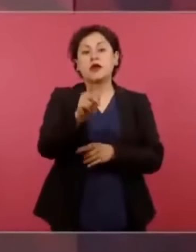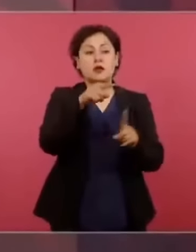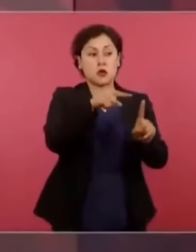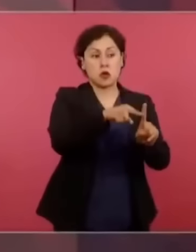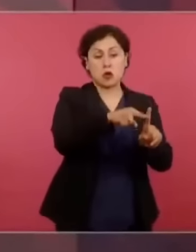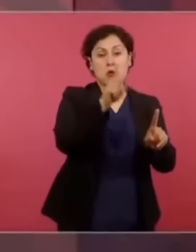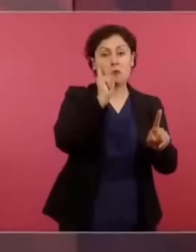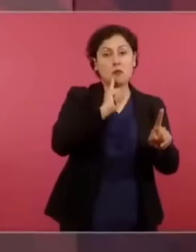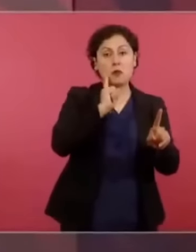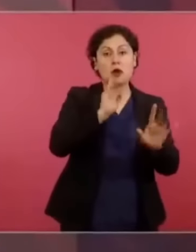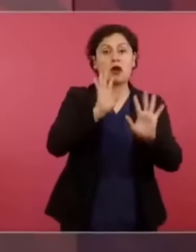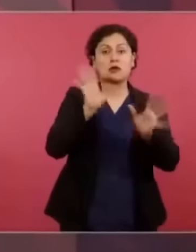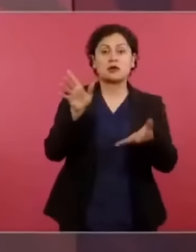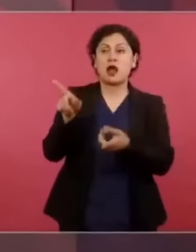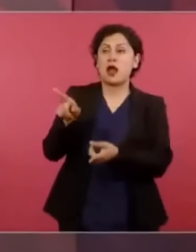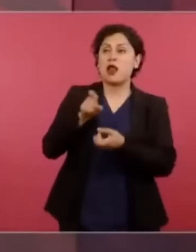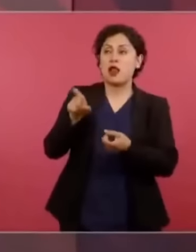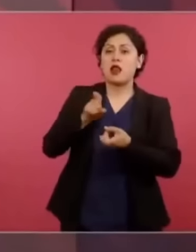todo.